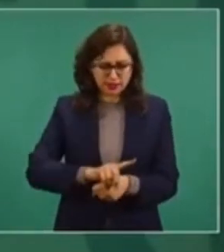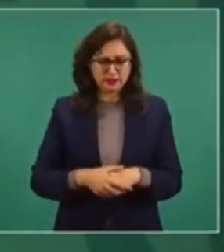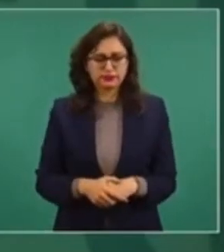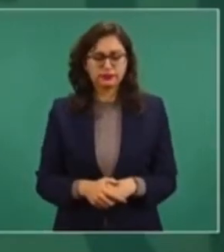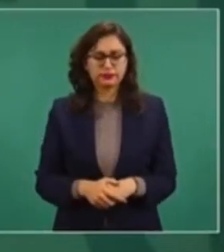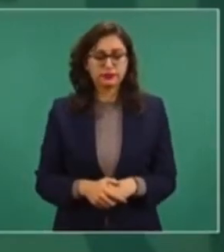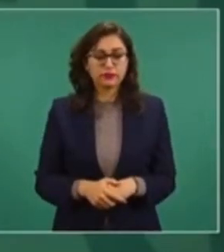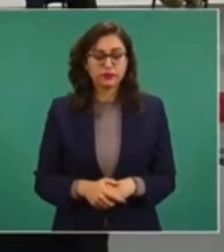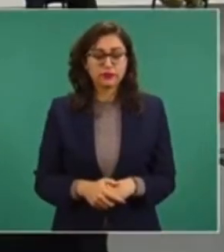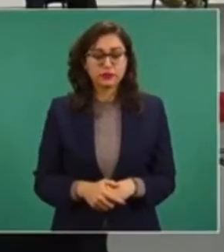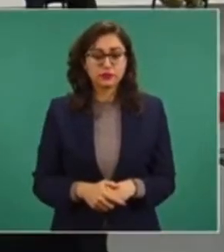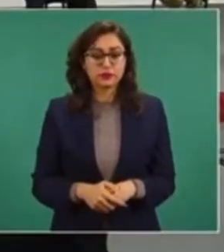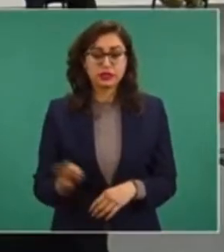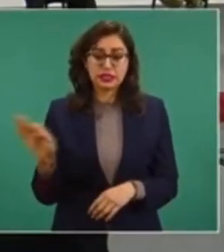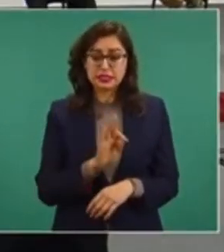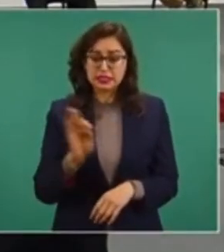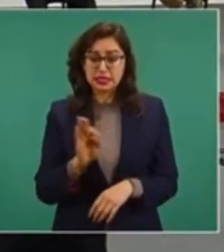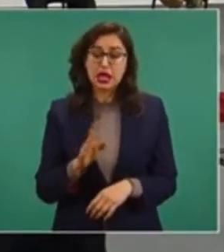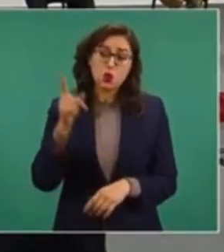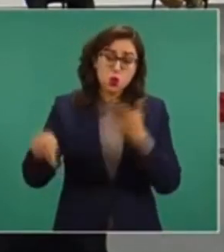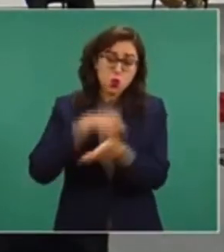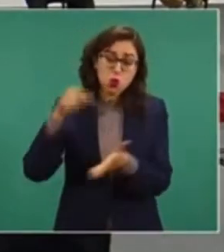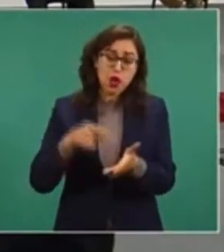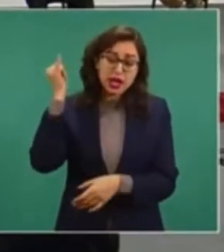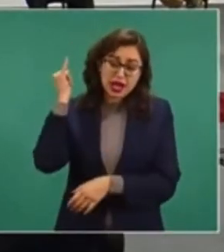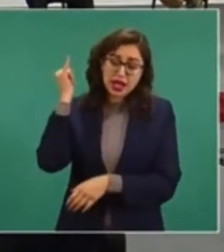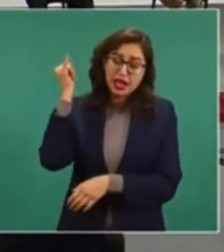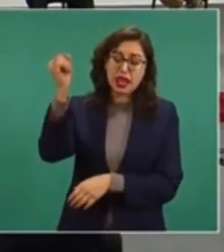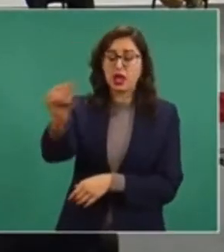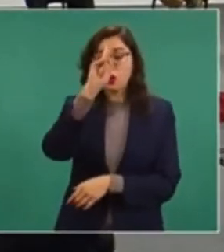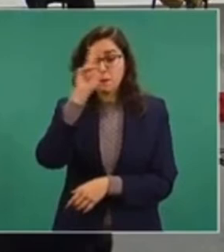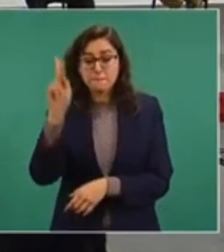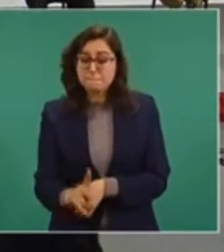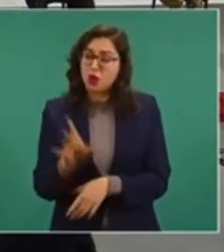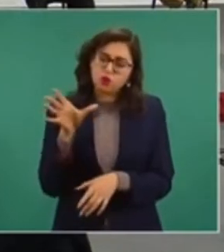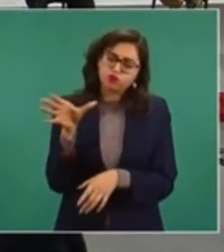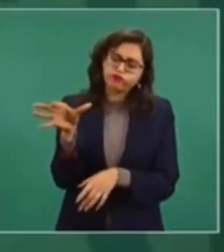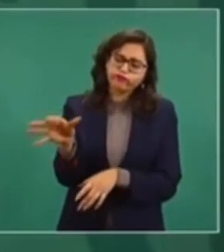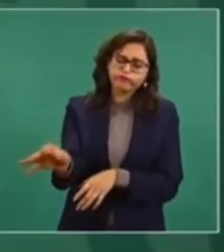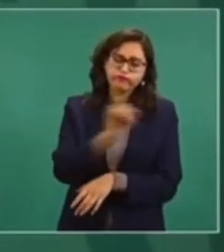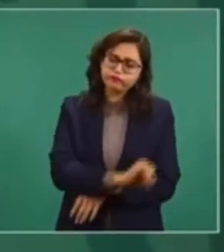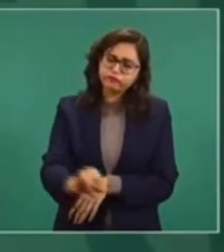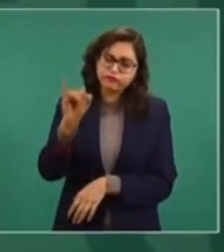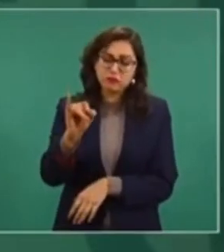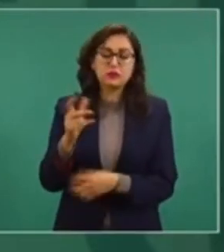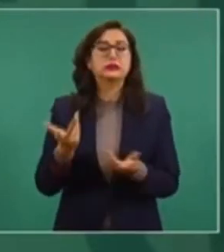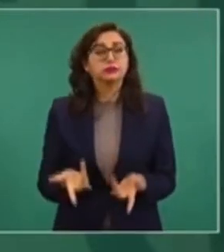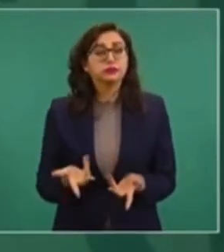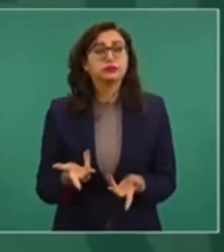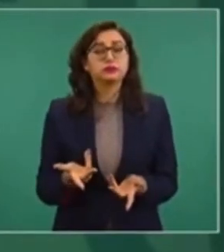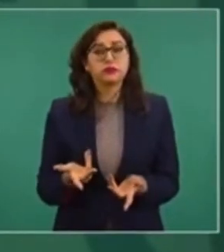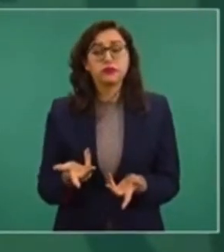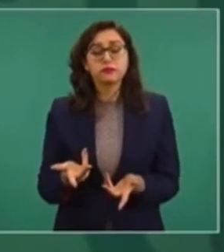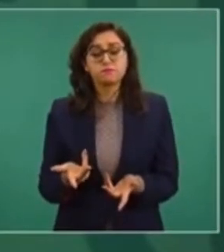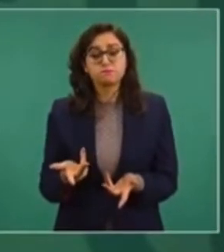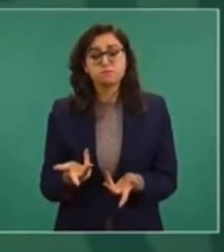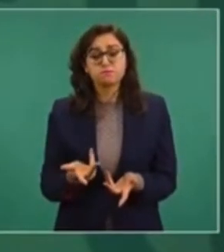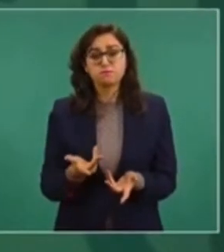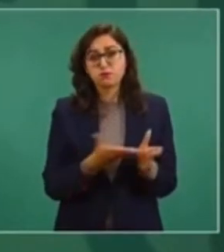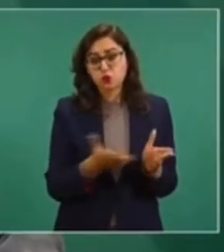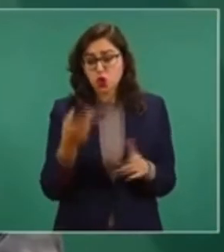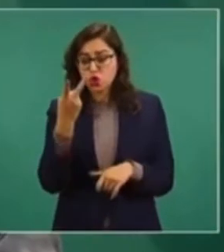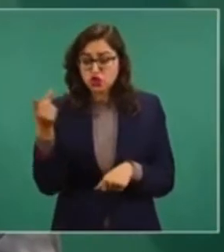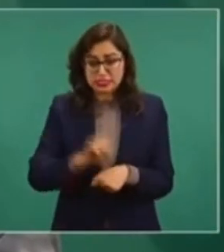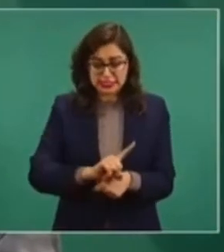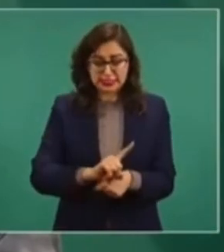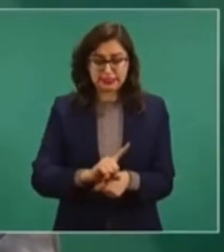En el caso más remoto, de comunidades más remotas, más apartadas, el plan es dos días